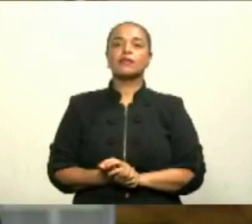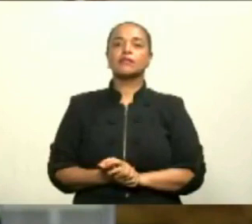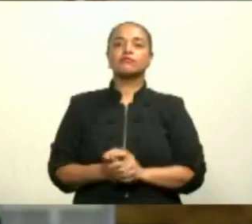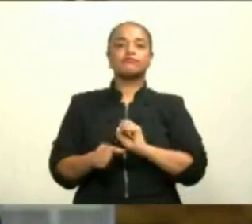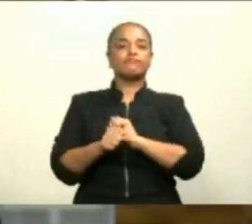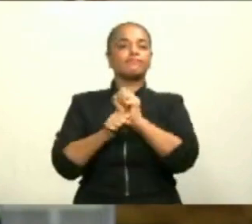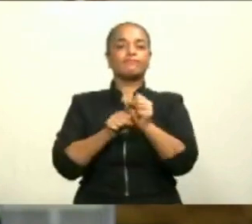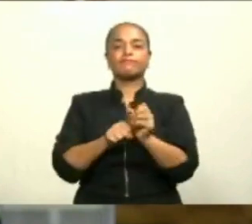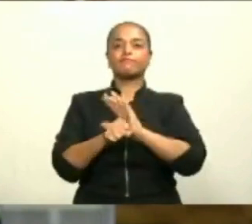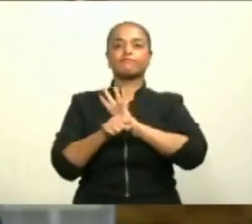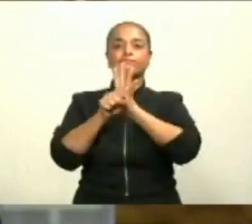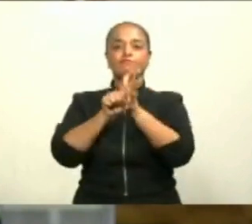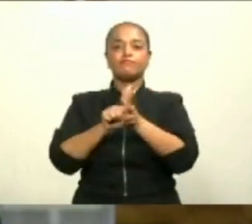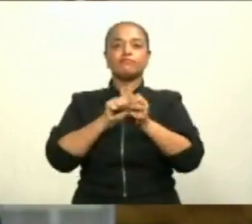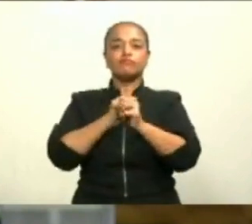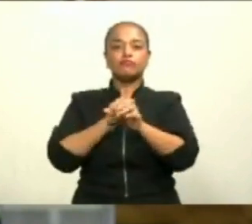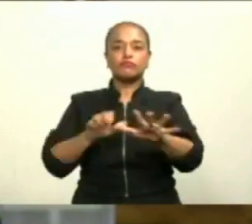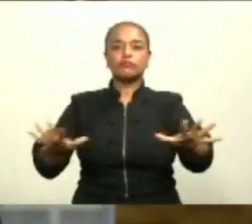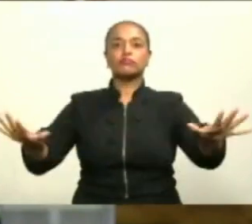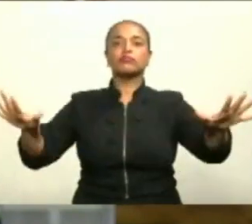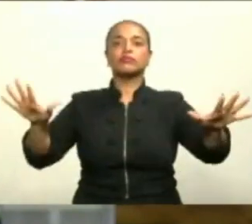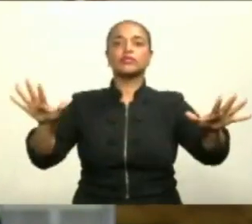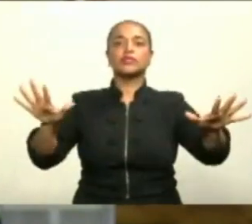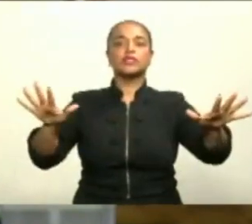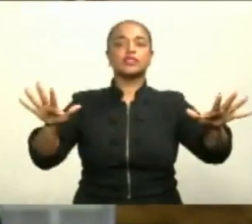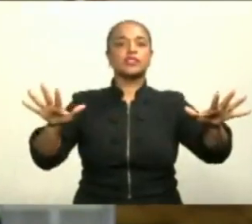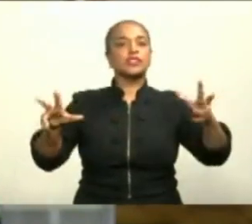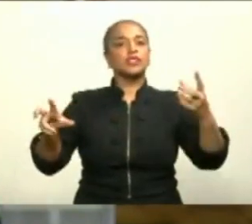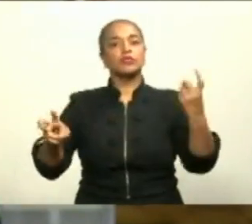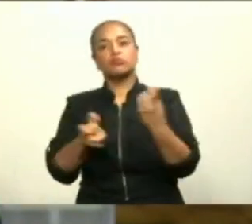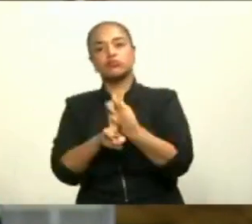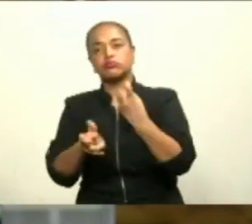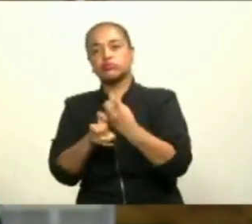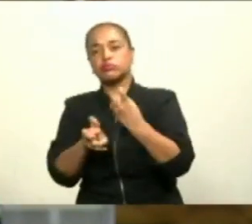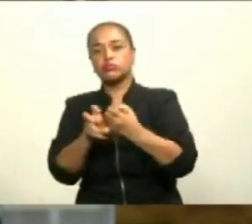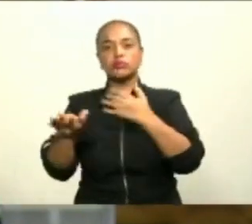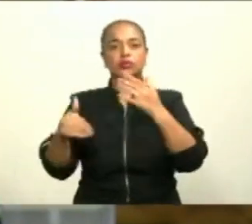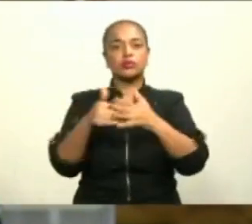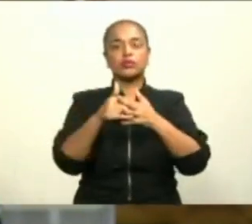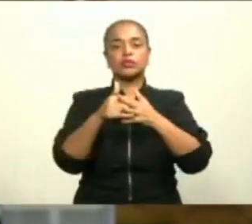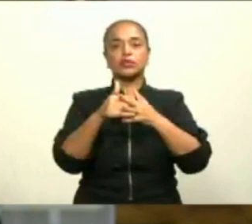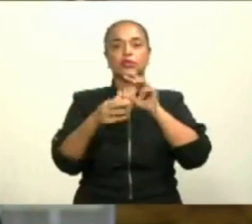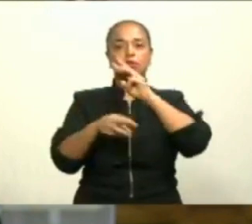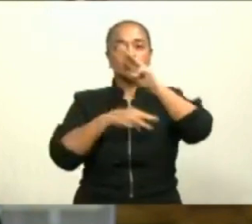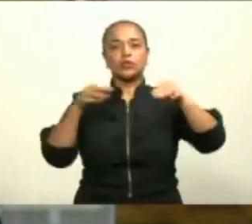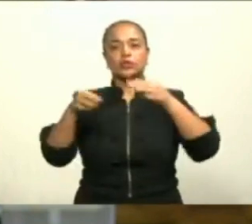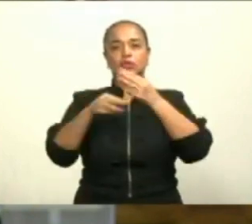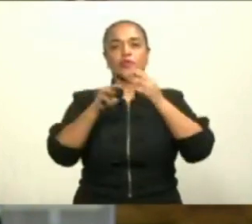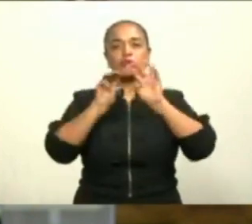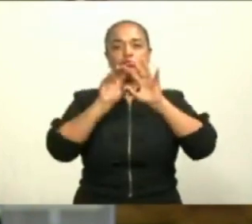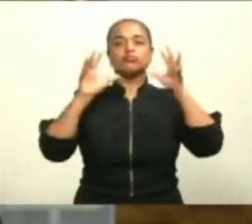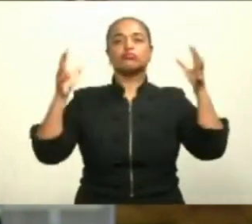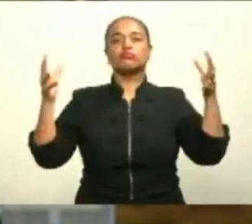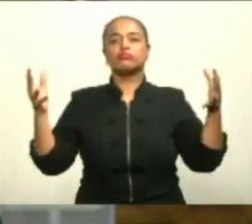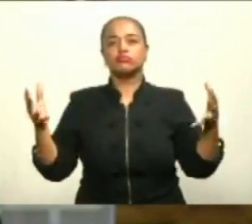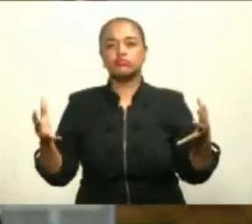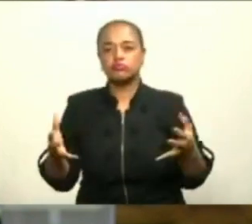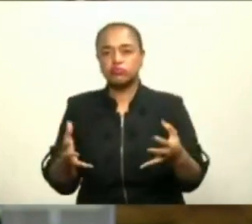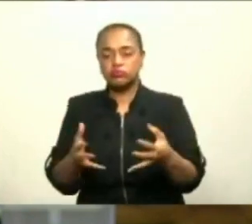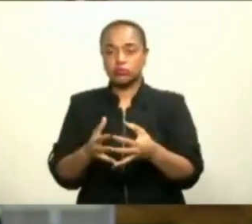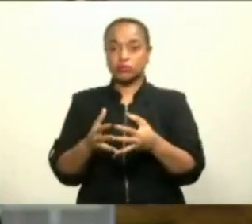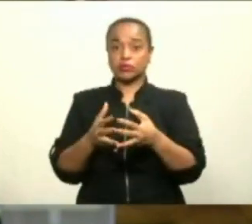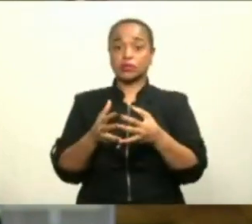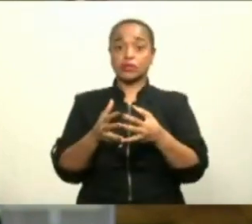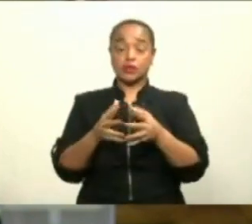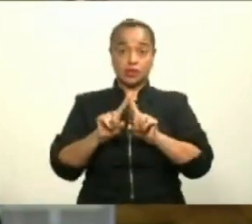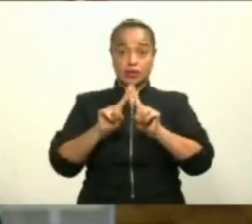ha azotado a la comunidad internacional. No hay pueblo que no haya sufrido sus consecuencias, pero también nos ha